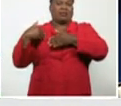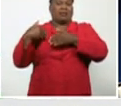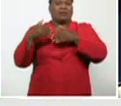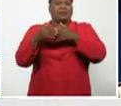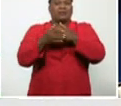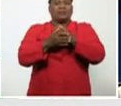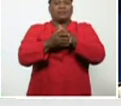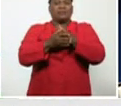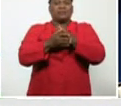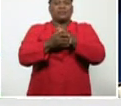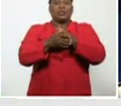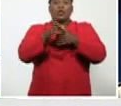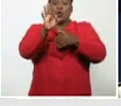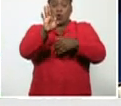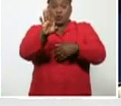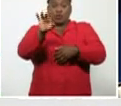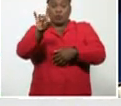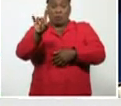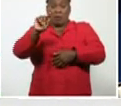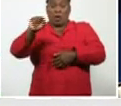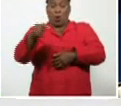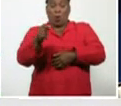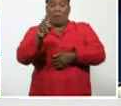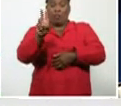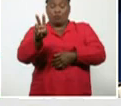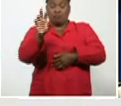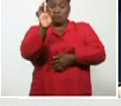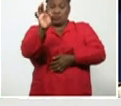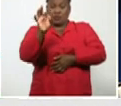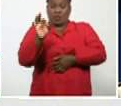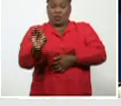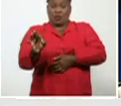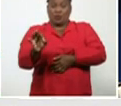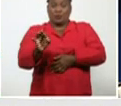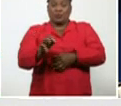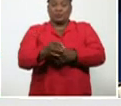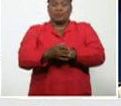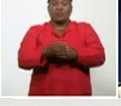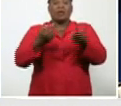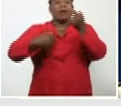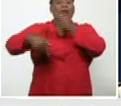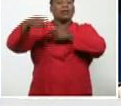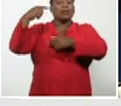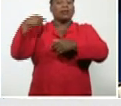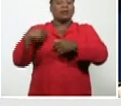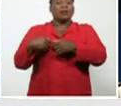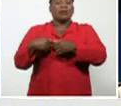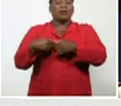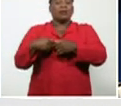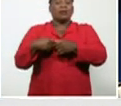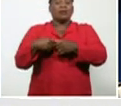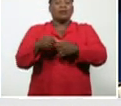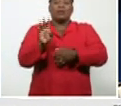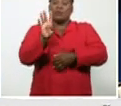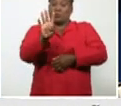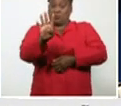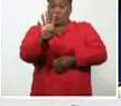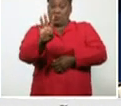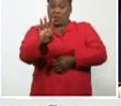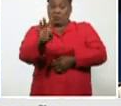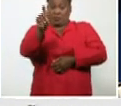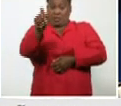el 89,2%. En el día de ayer, 4 de los 13 casos